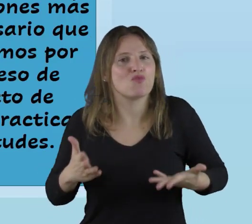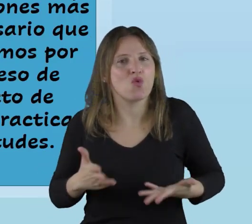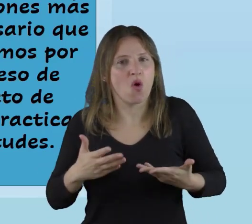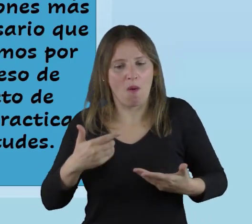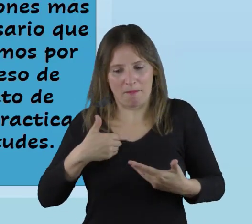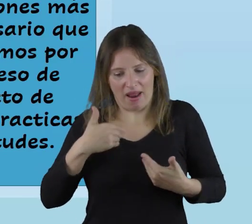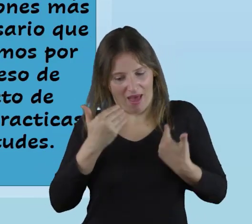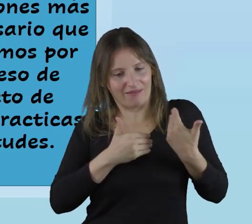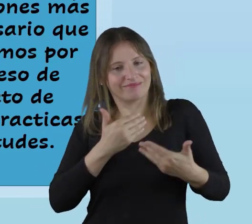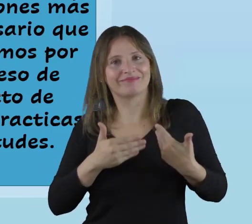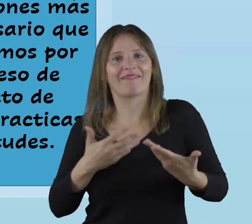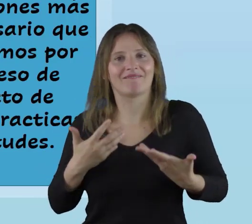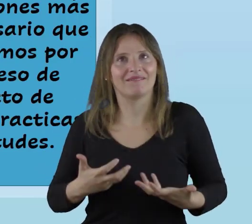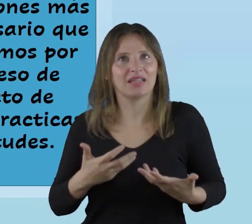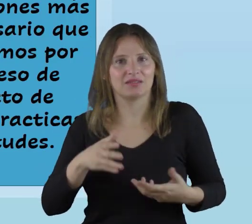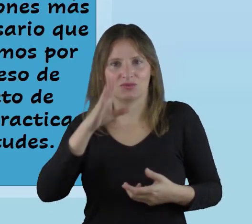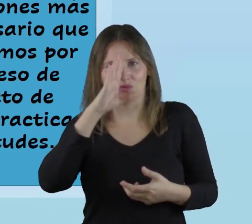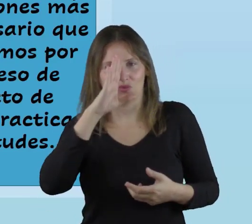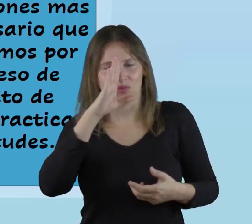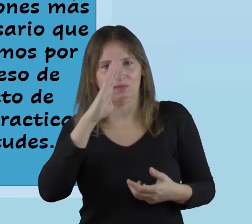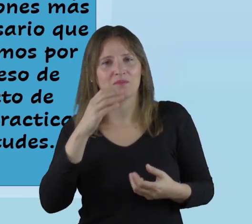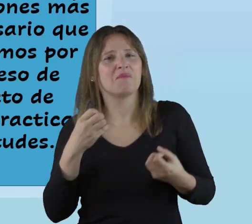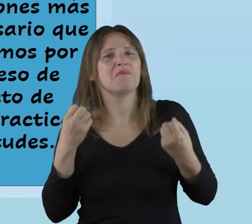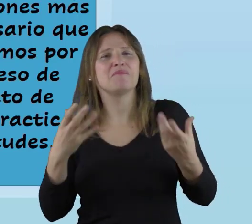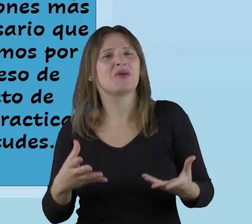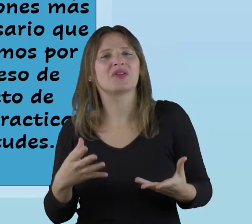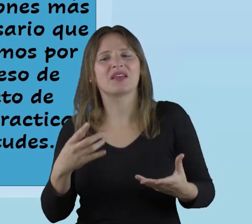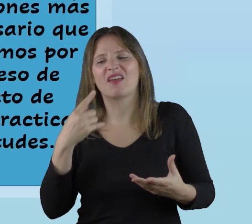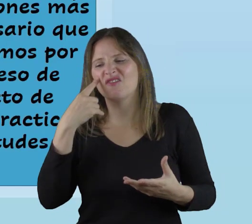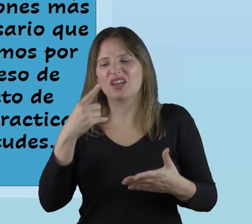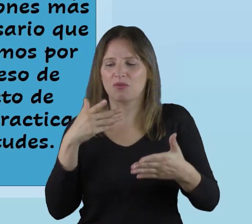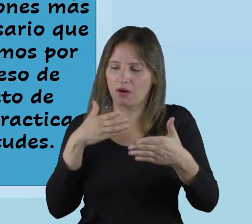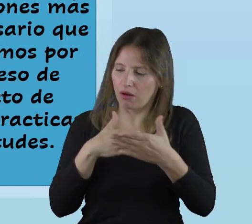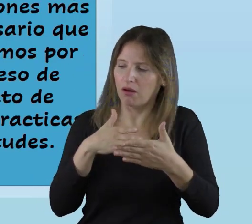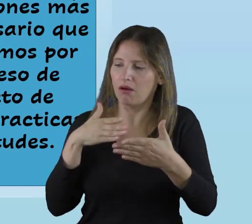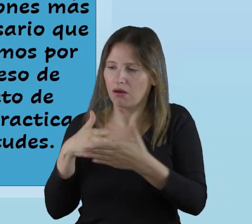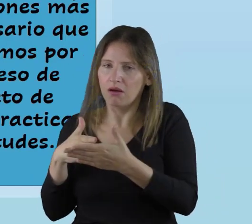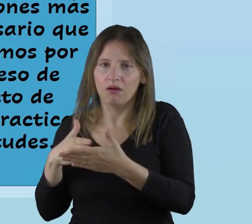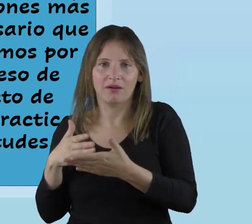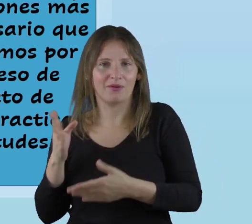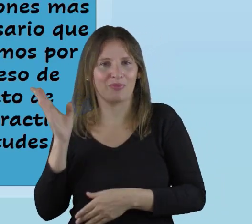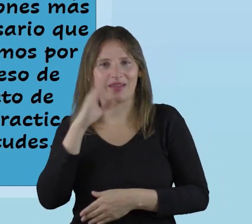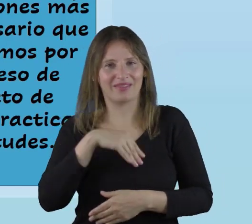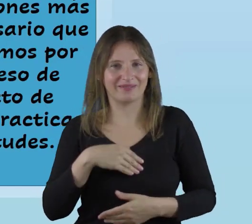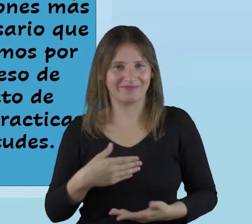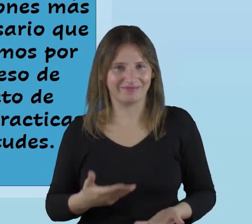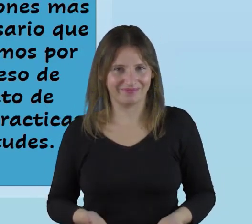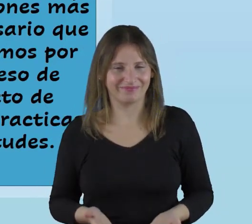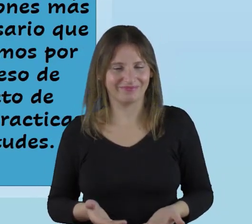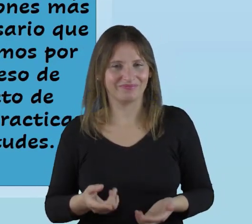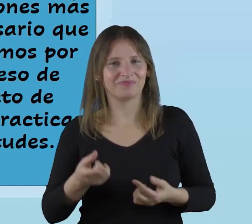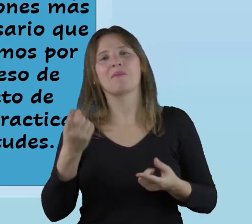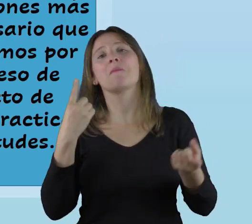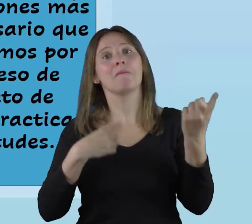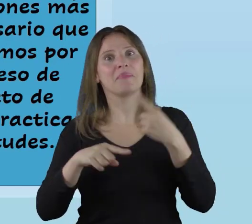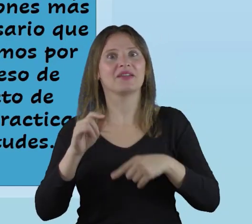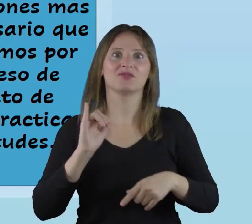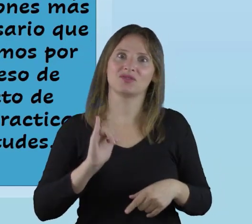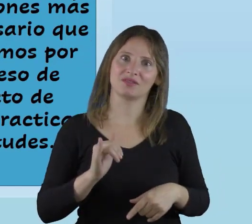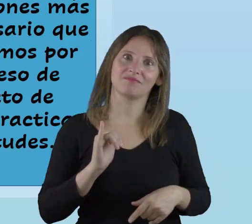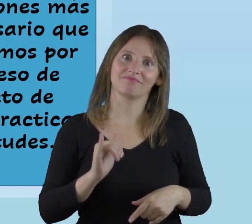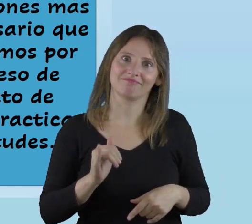no hay un estímulo para para seguir capacitándose porque se ven limitadas por muchas cosas